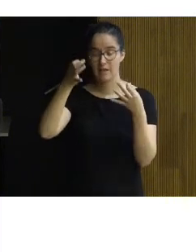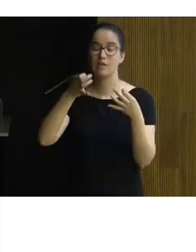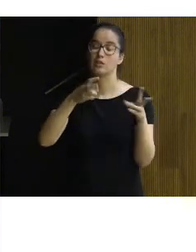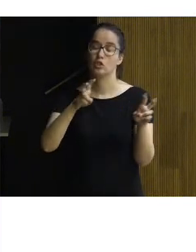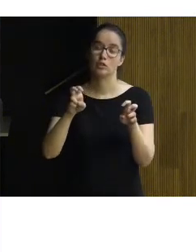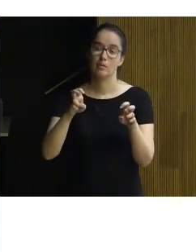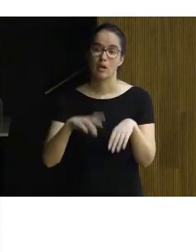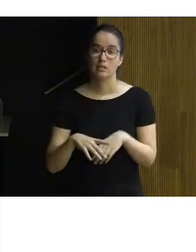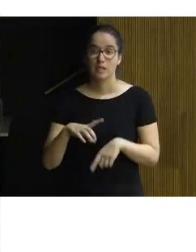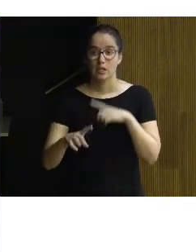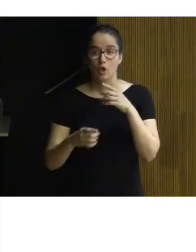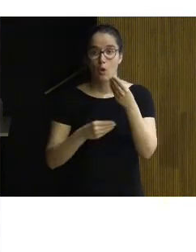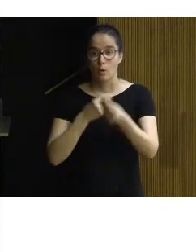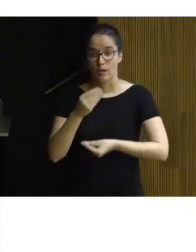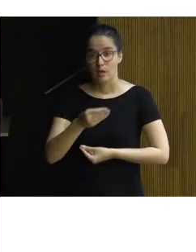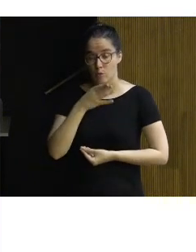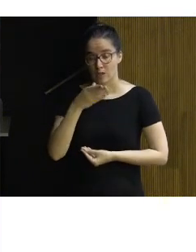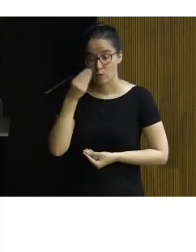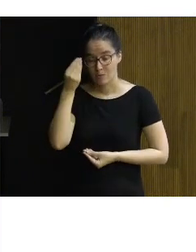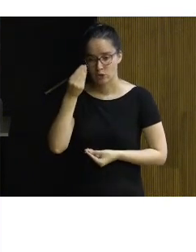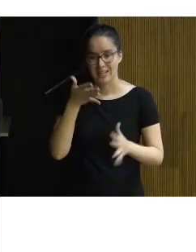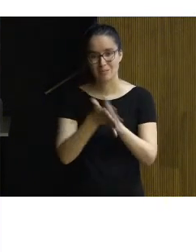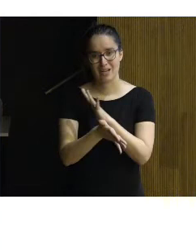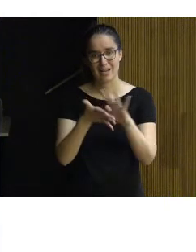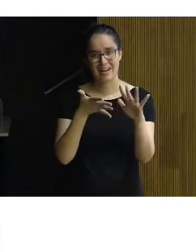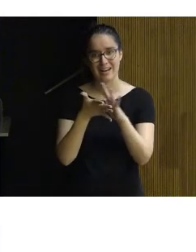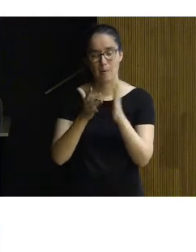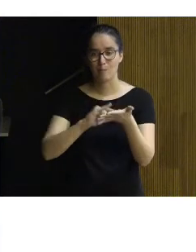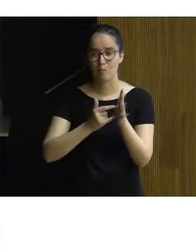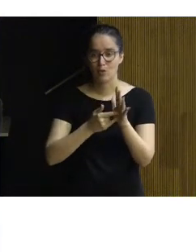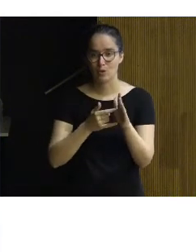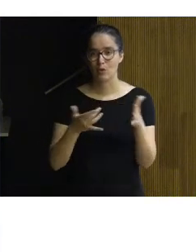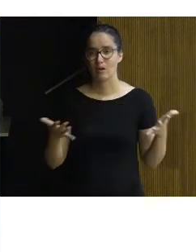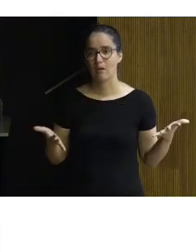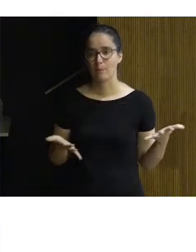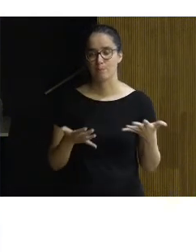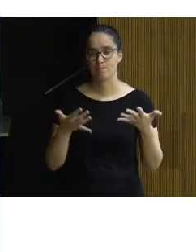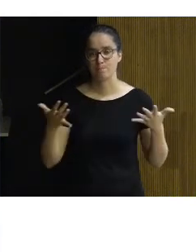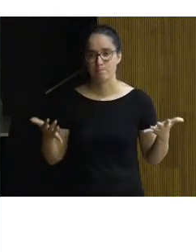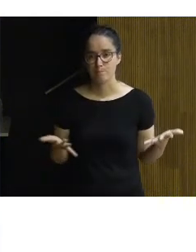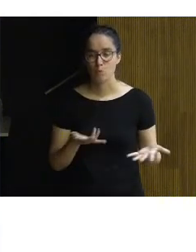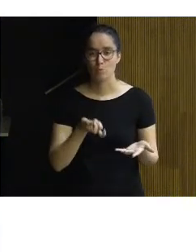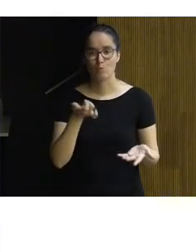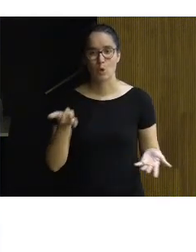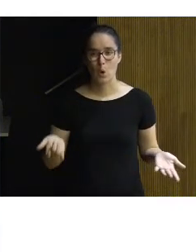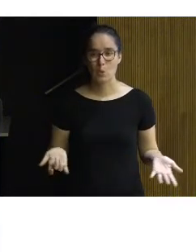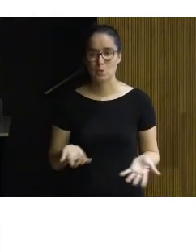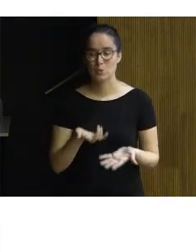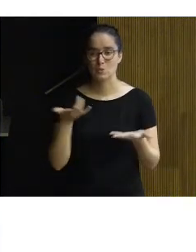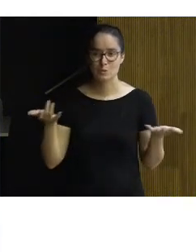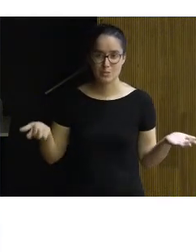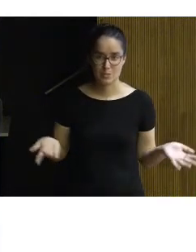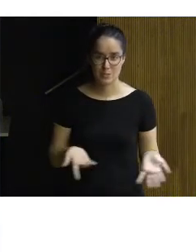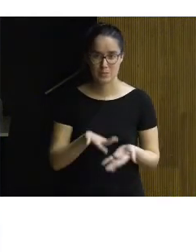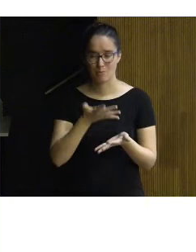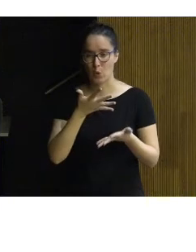aspectos y lo voy a hacer porque entendía que explicar una metodología así pues resultaba un poco a lo mejor